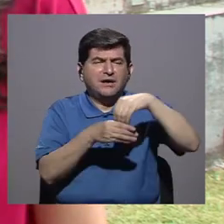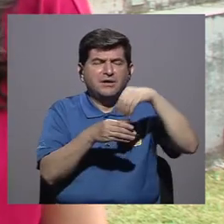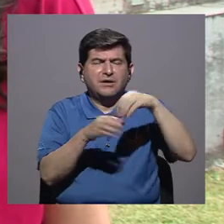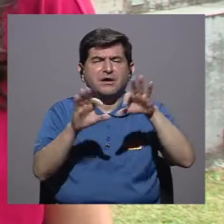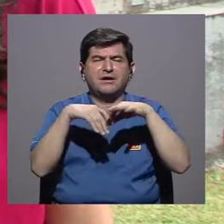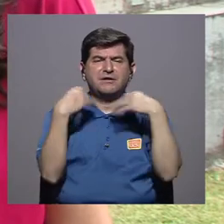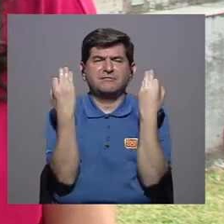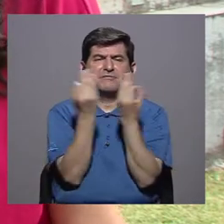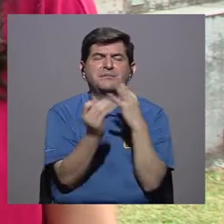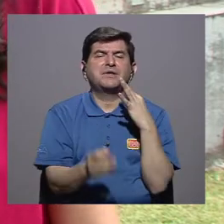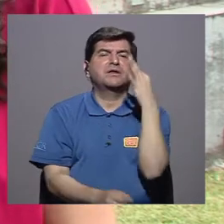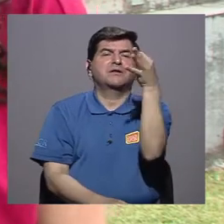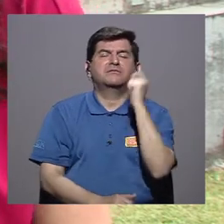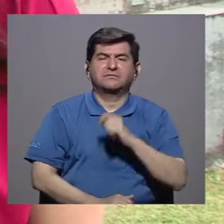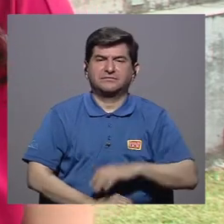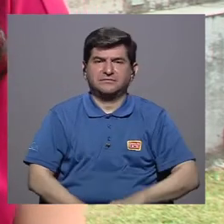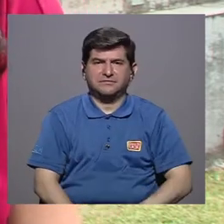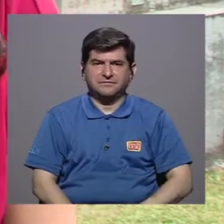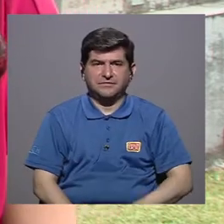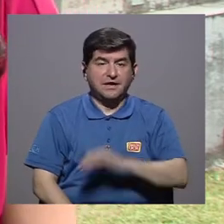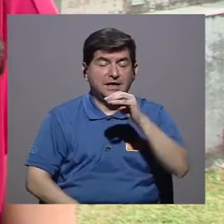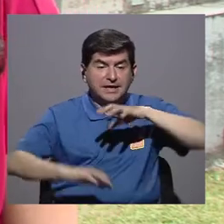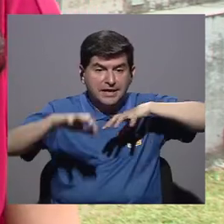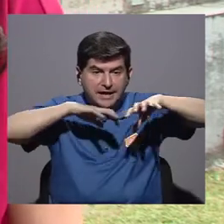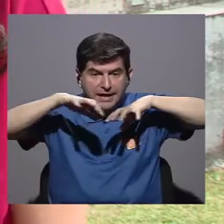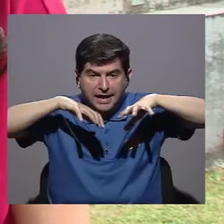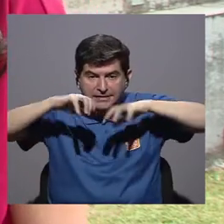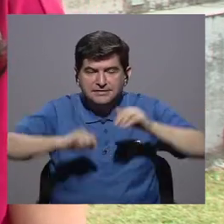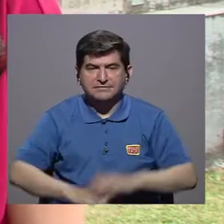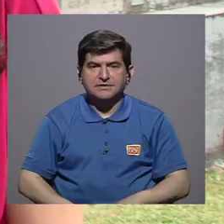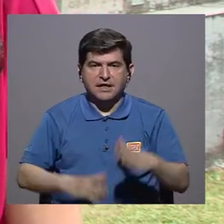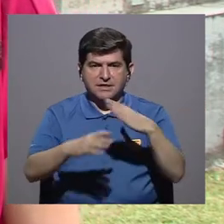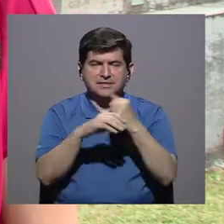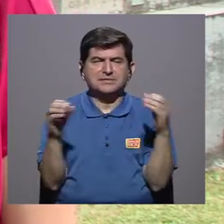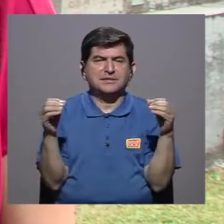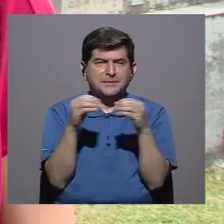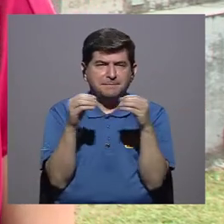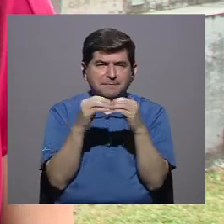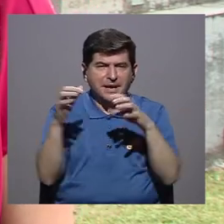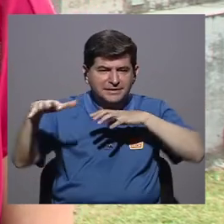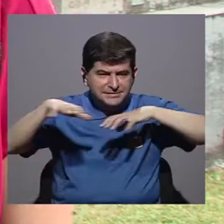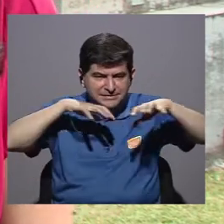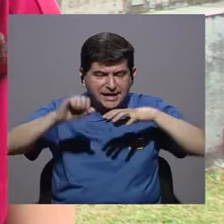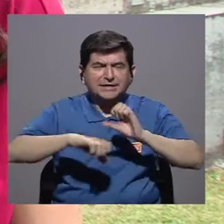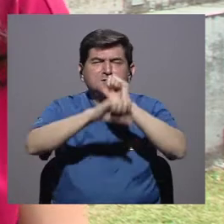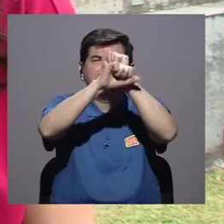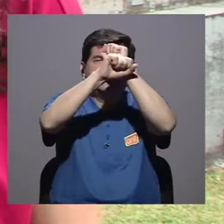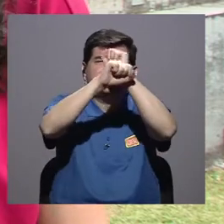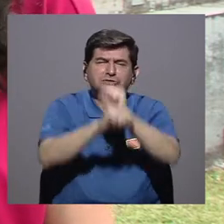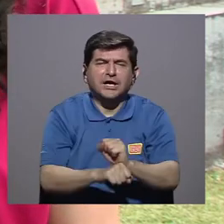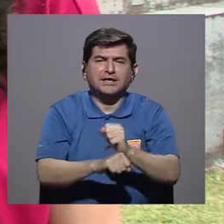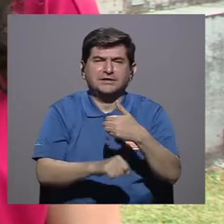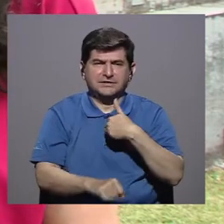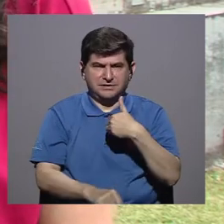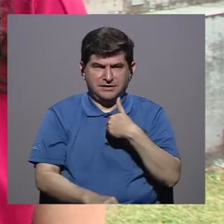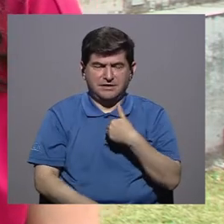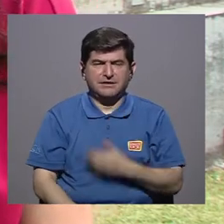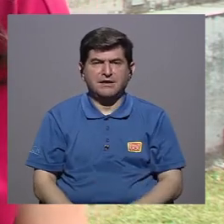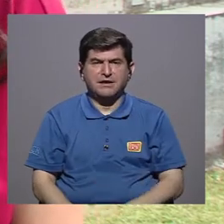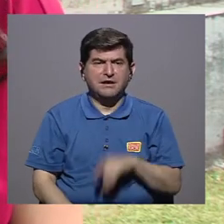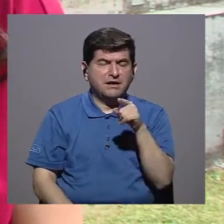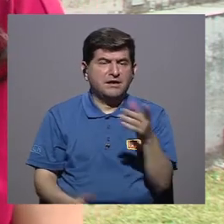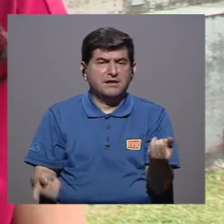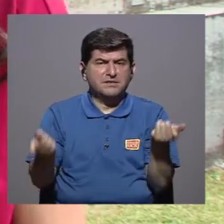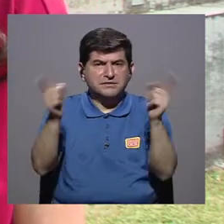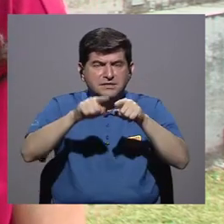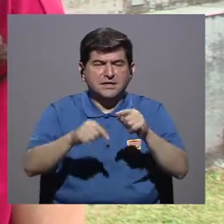la composición de la familia en el futuro. Y en las actividades se realizan más que todo las actividades tradicionales que tienen